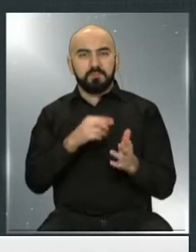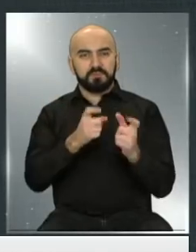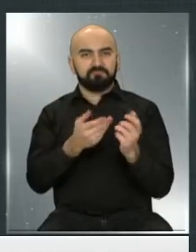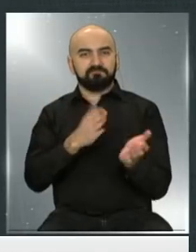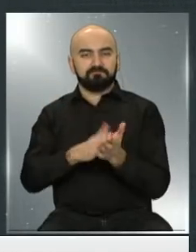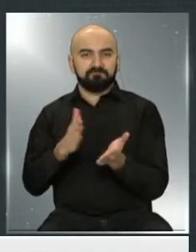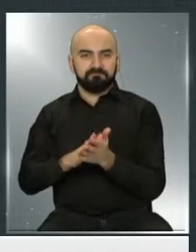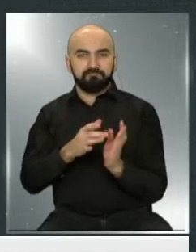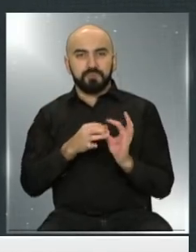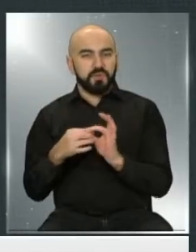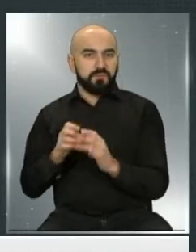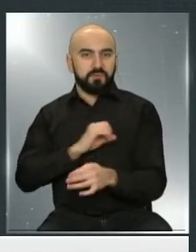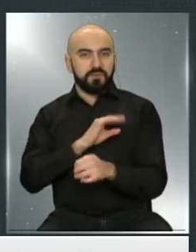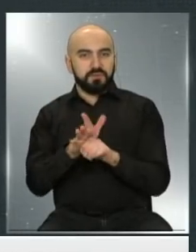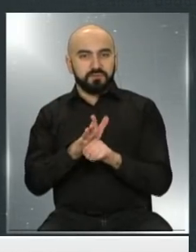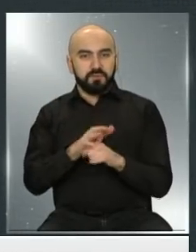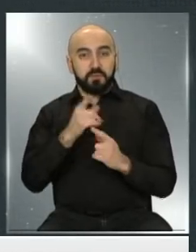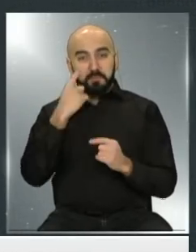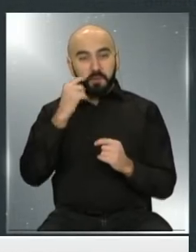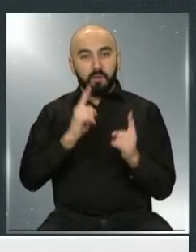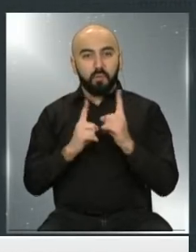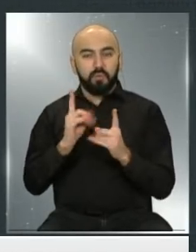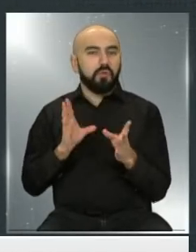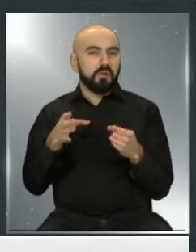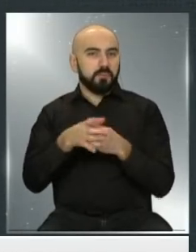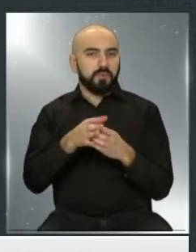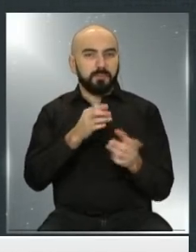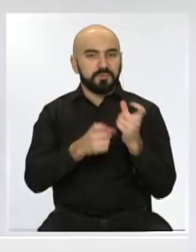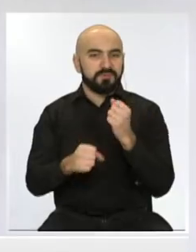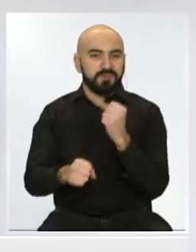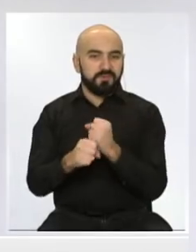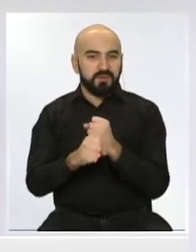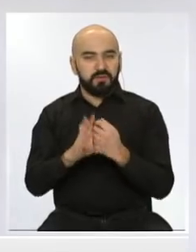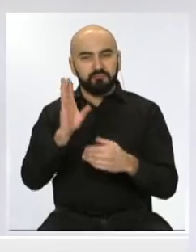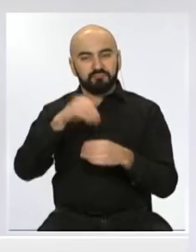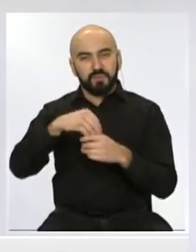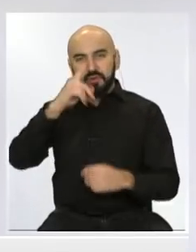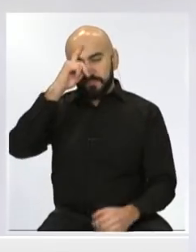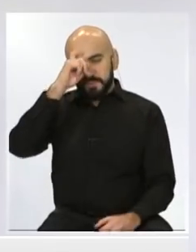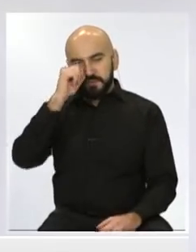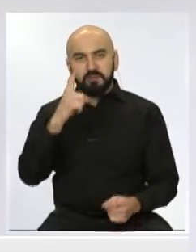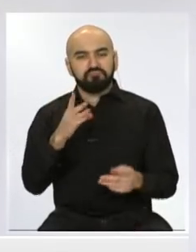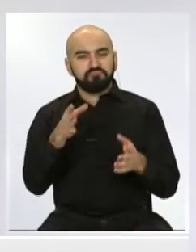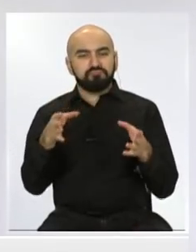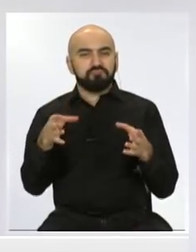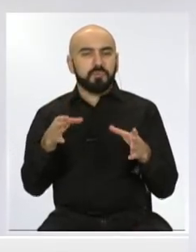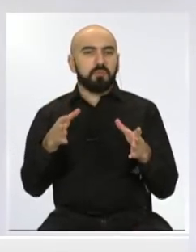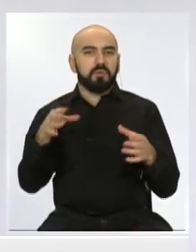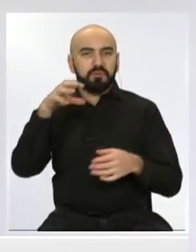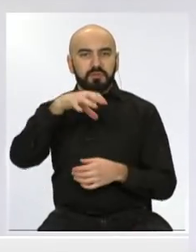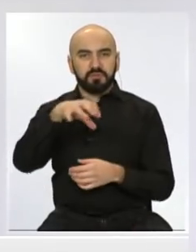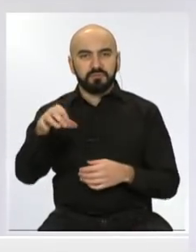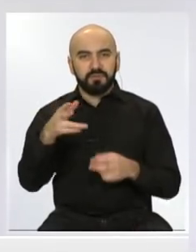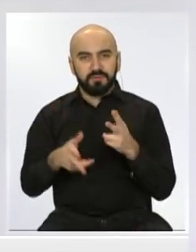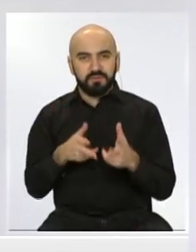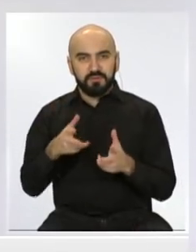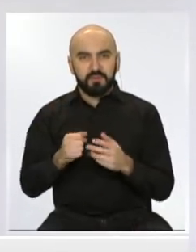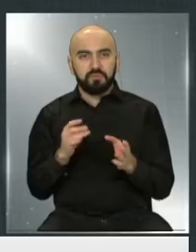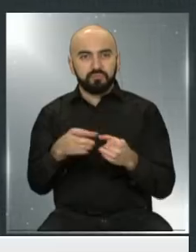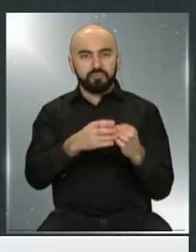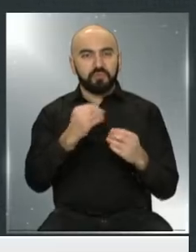-19. Ahí vemos a parte del personal de los hospitales, estaciones de trenes y brigadas de bomberos que guardaron